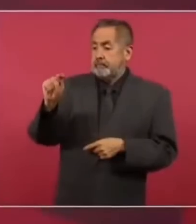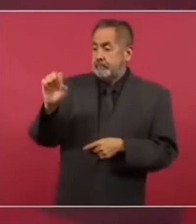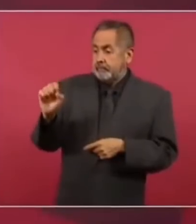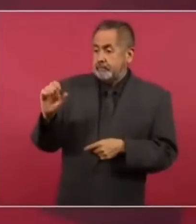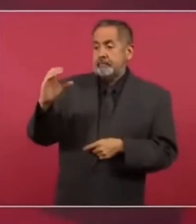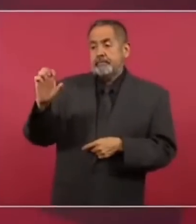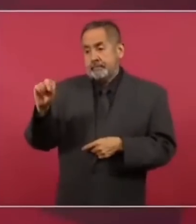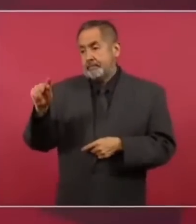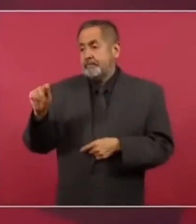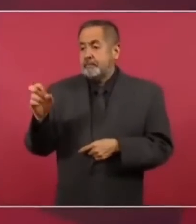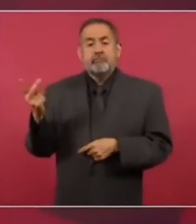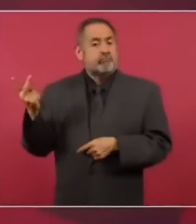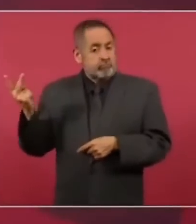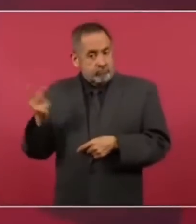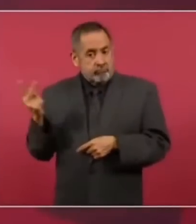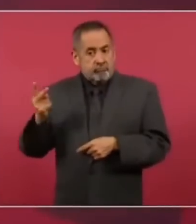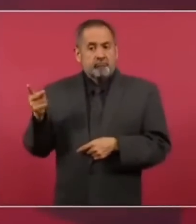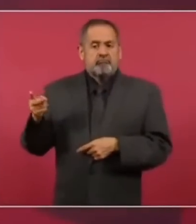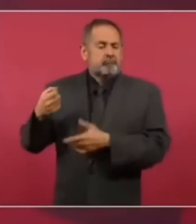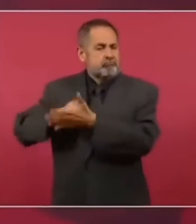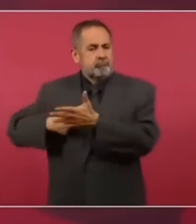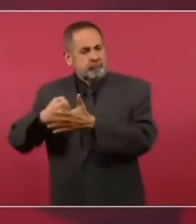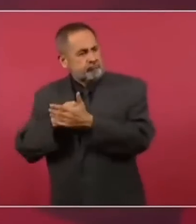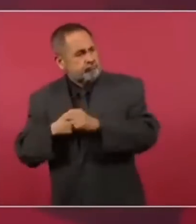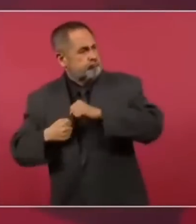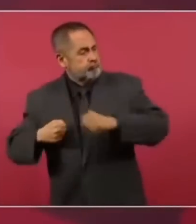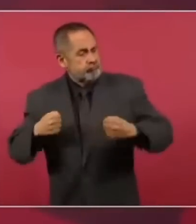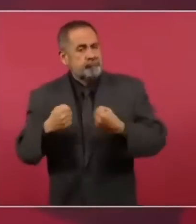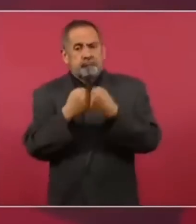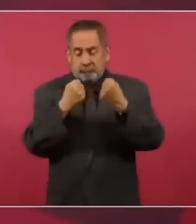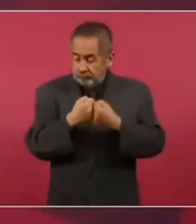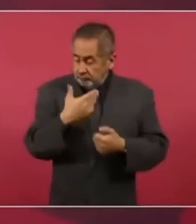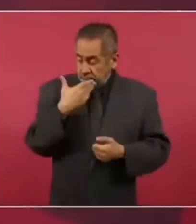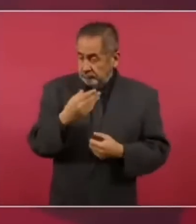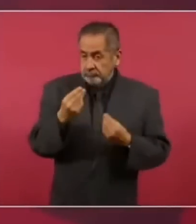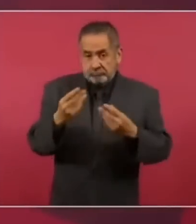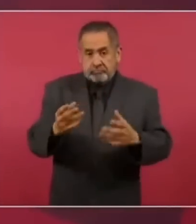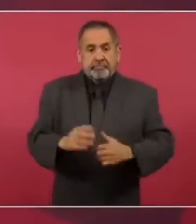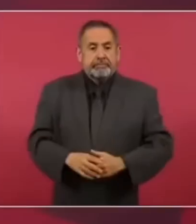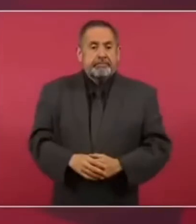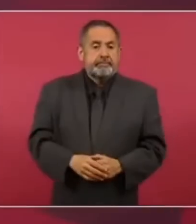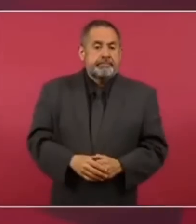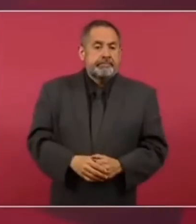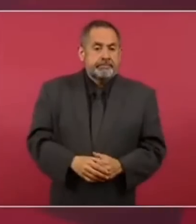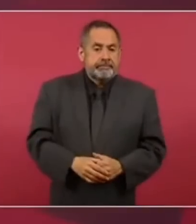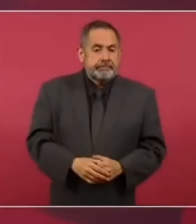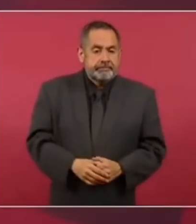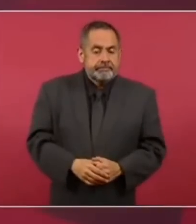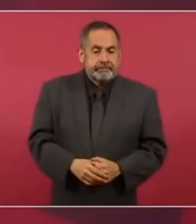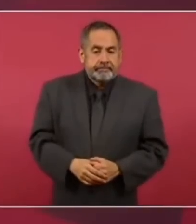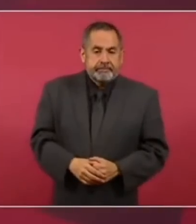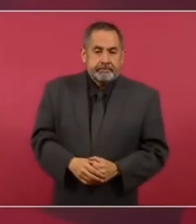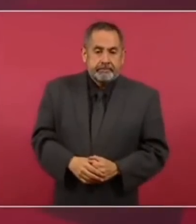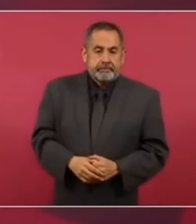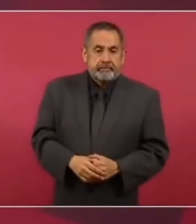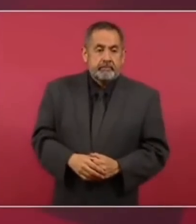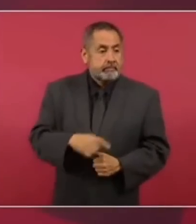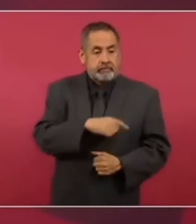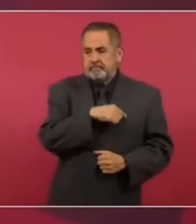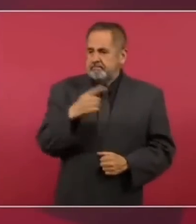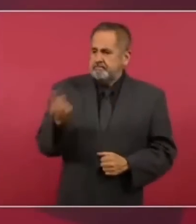bastante, mucho. Y fueron